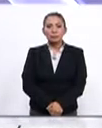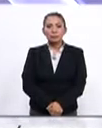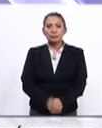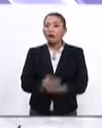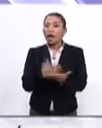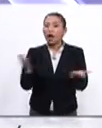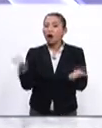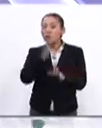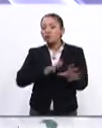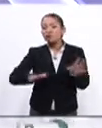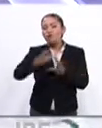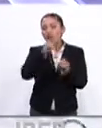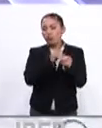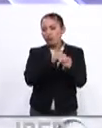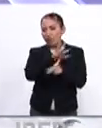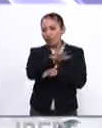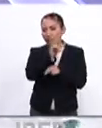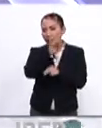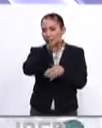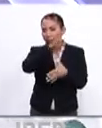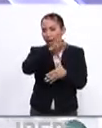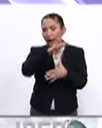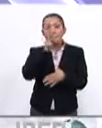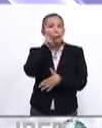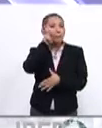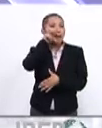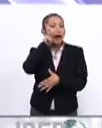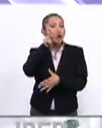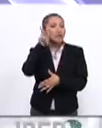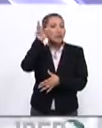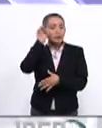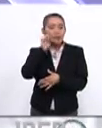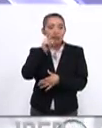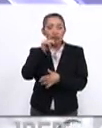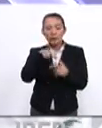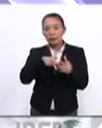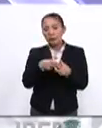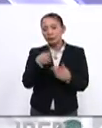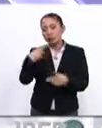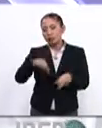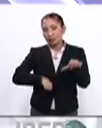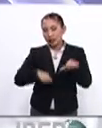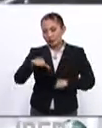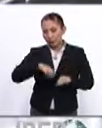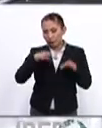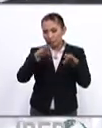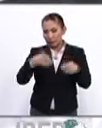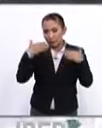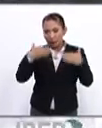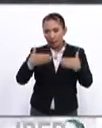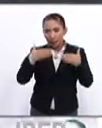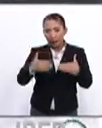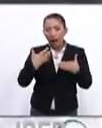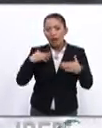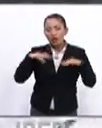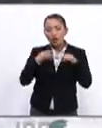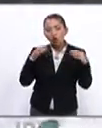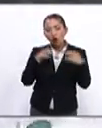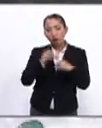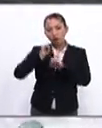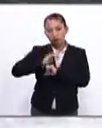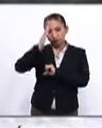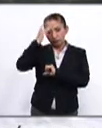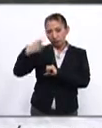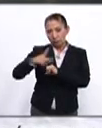Vamos a nuestro panorama de información iberoamericana. El Papa Francisco inició sus actividades oficiales en Panamá al reunirse con